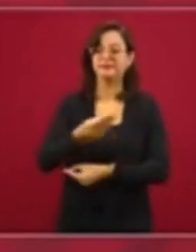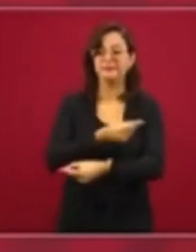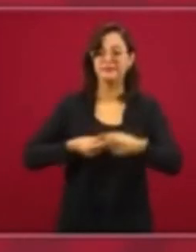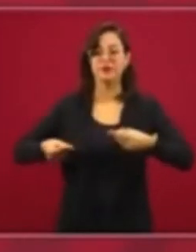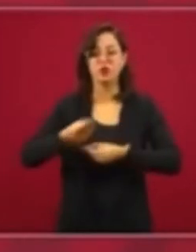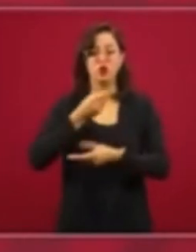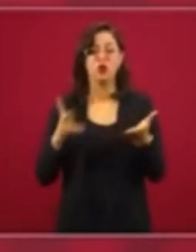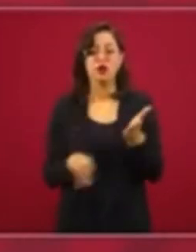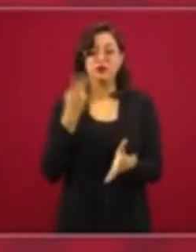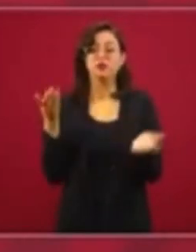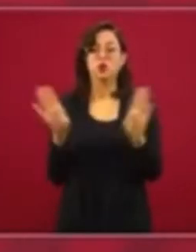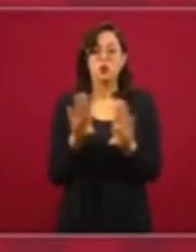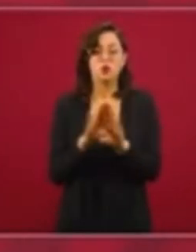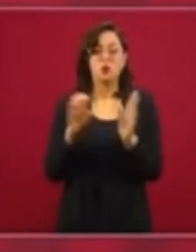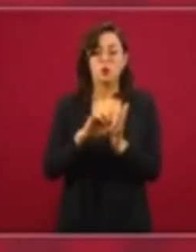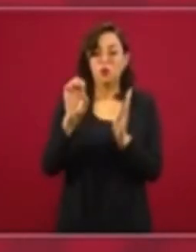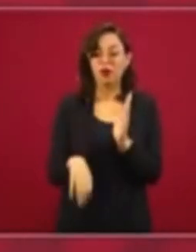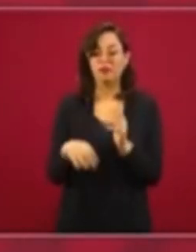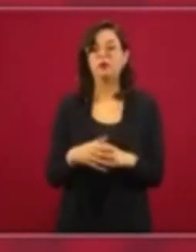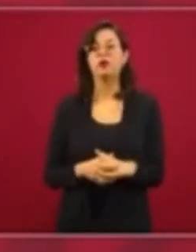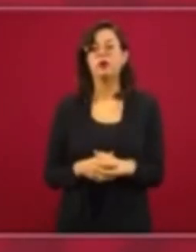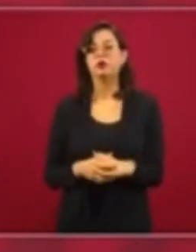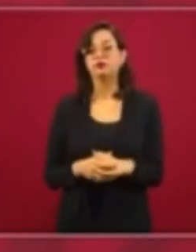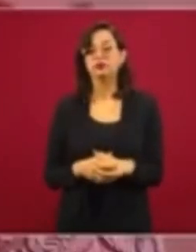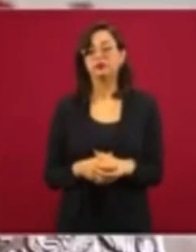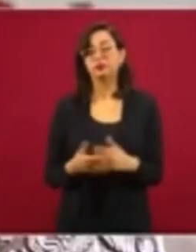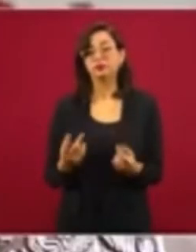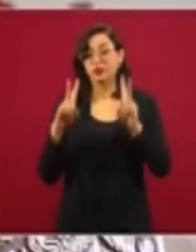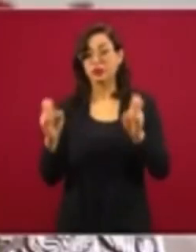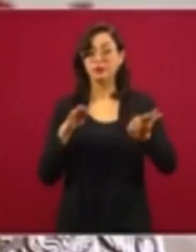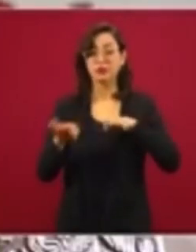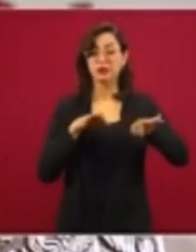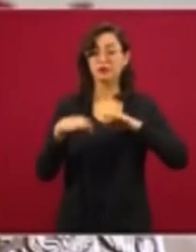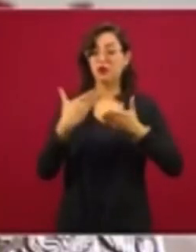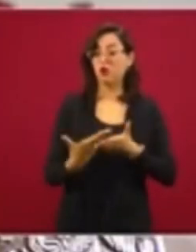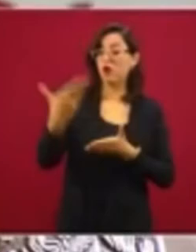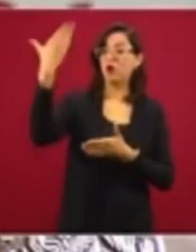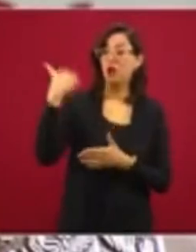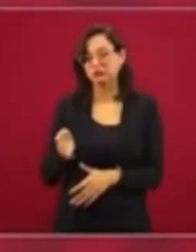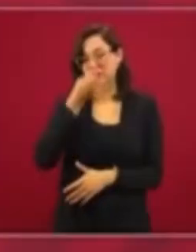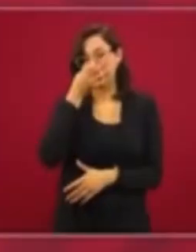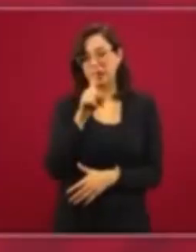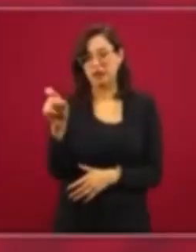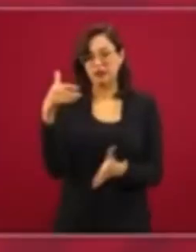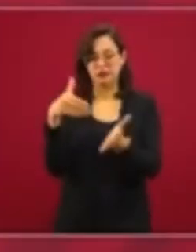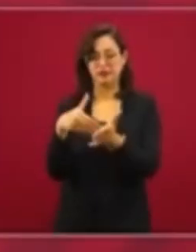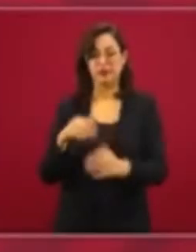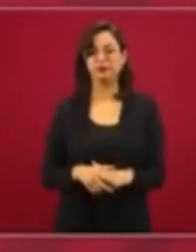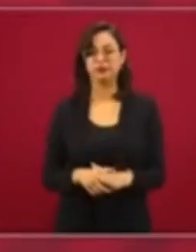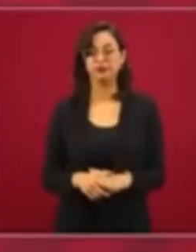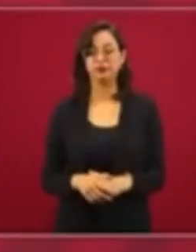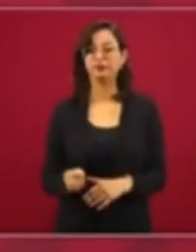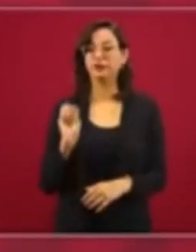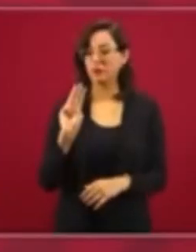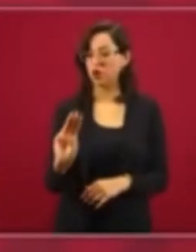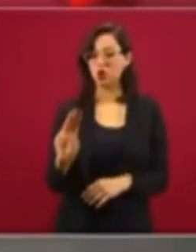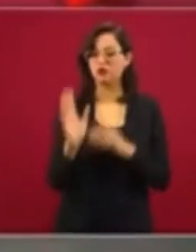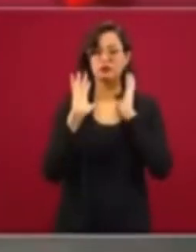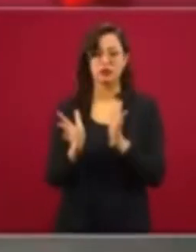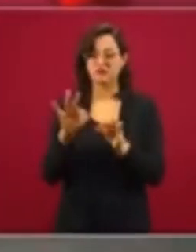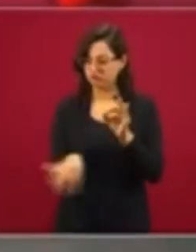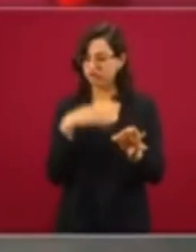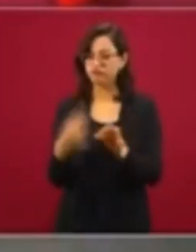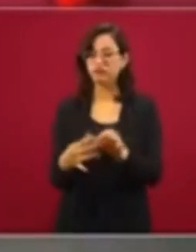perdiendo empleos en la misma cantidad que se perdieron en abril. Yo el miércoles ya voy a precisar